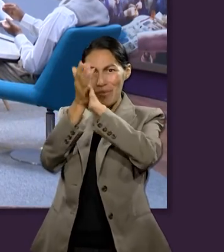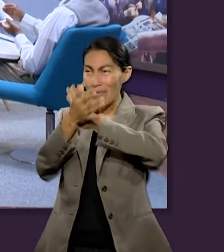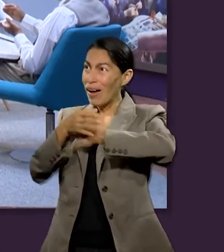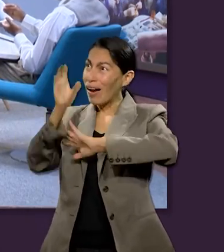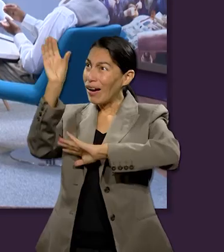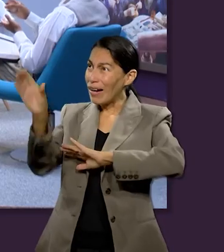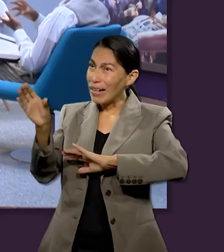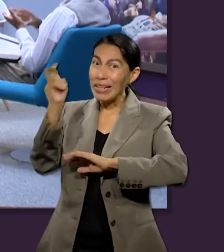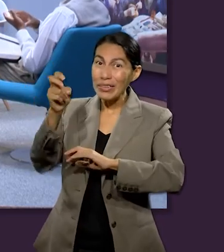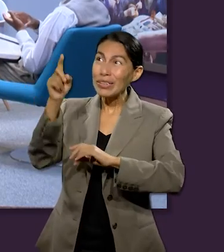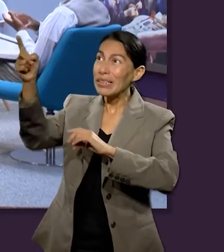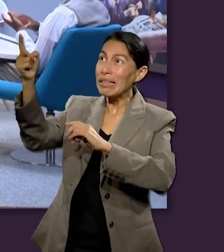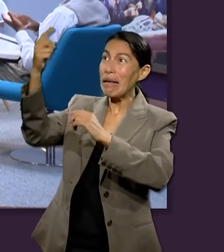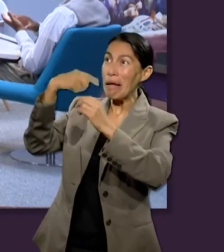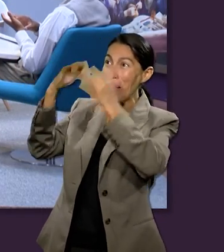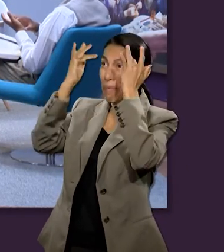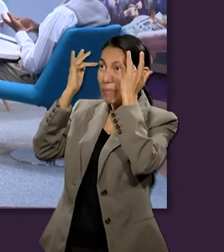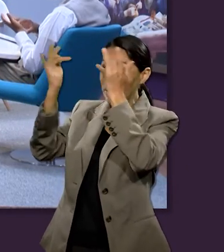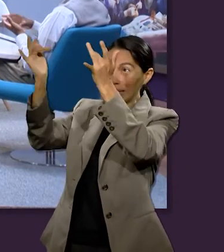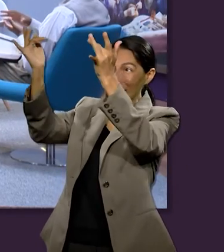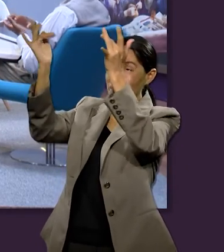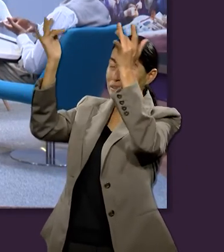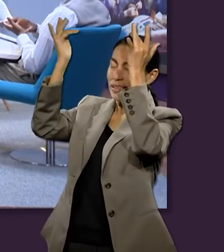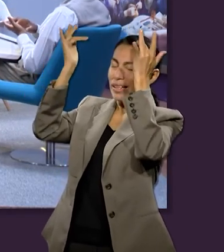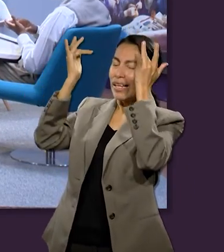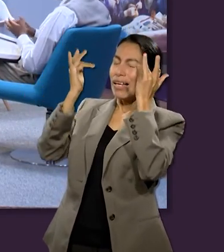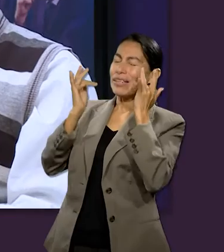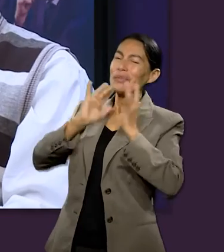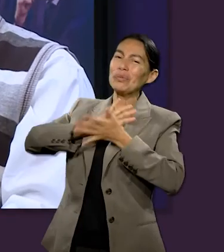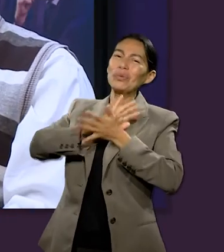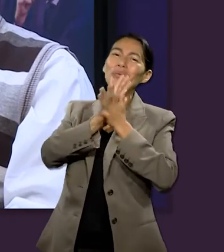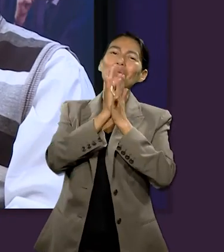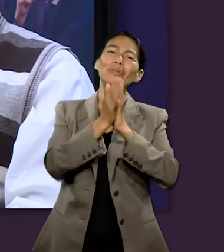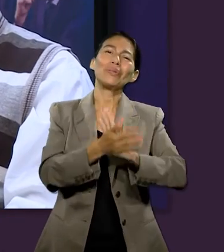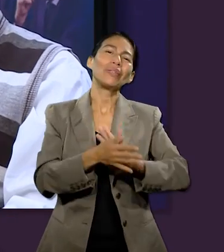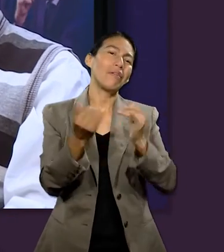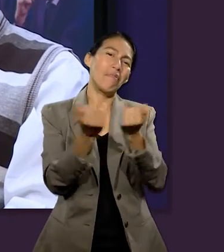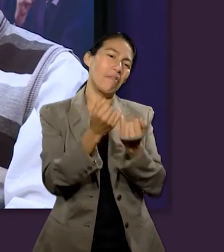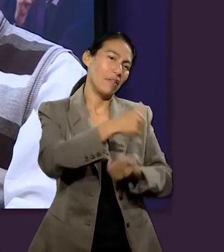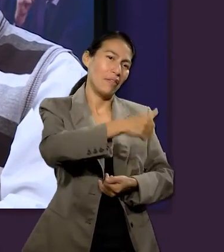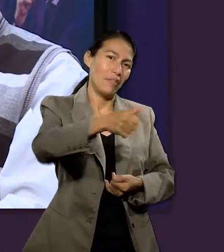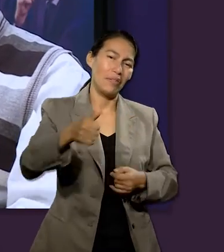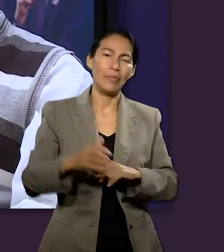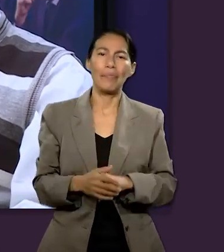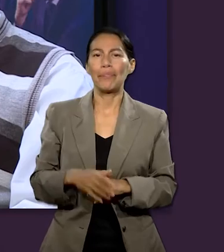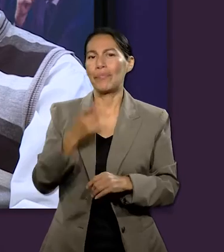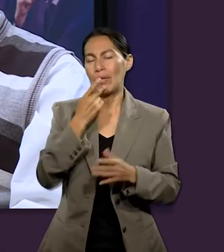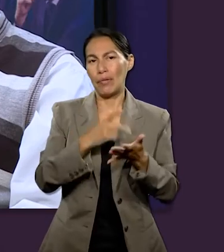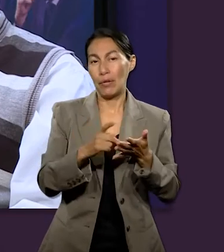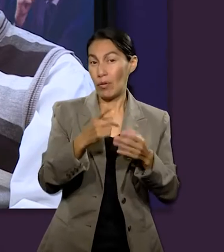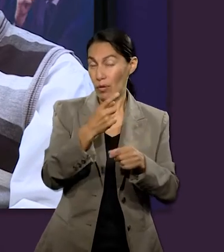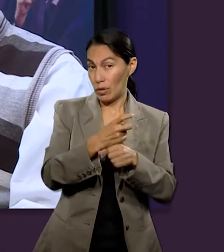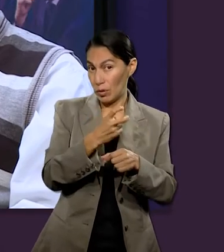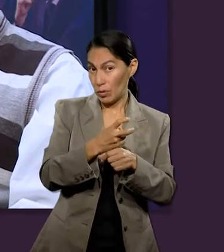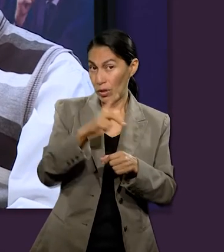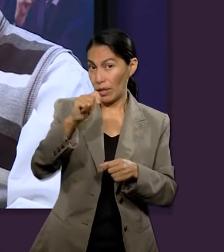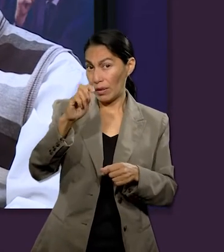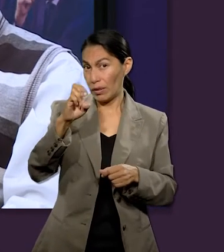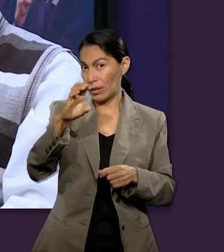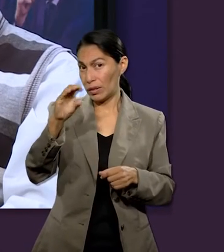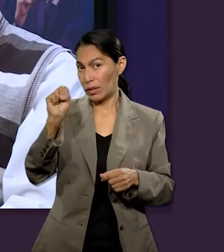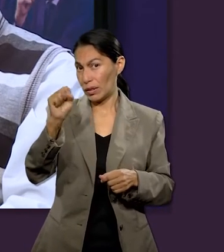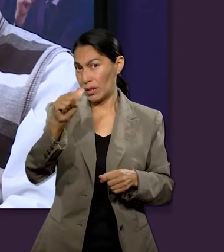Dios. Y ese proceso lo llamamos santificación. Y Pablo nos ofrece en Segunda de Tesanolicenses,